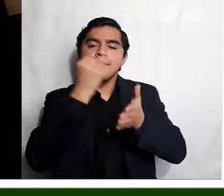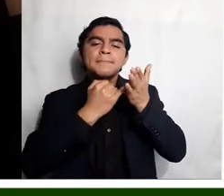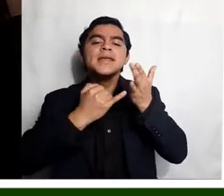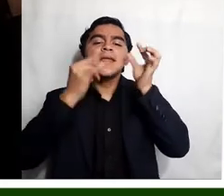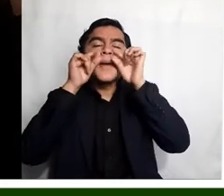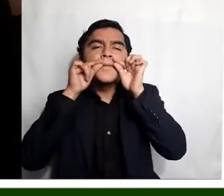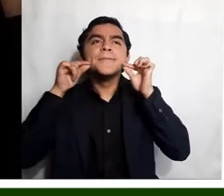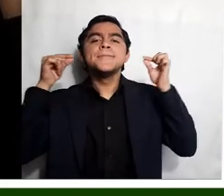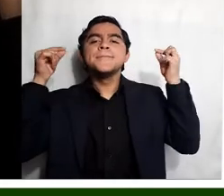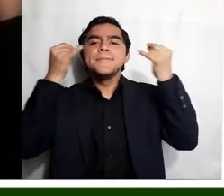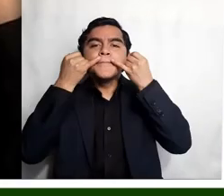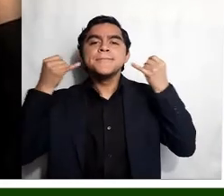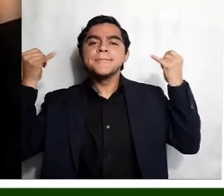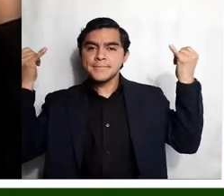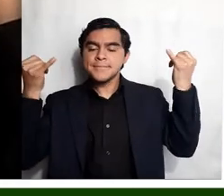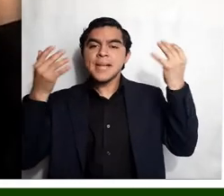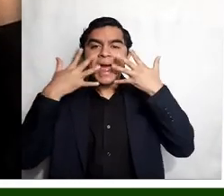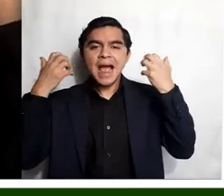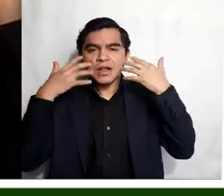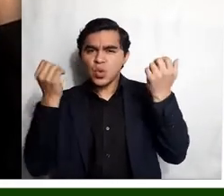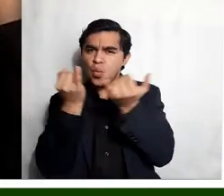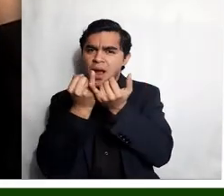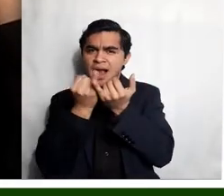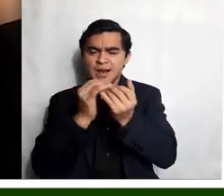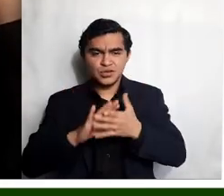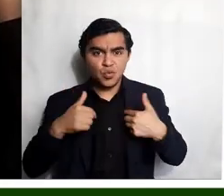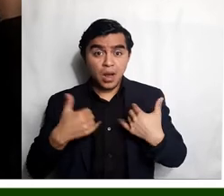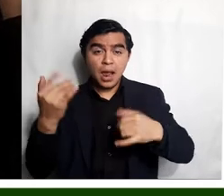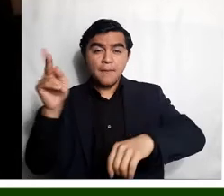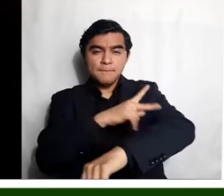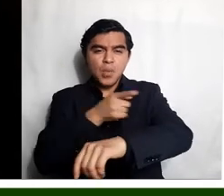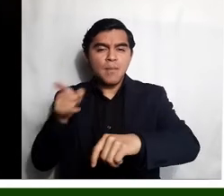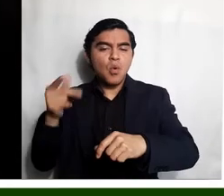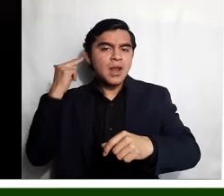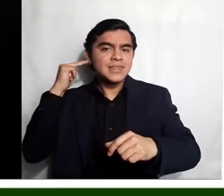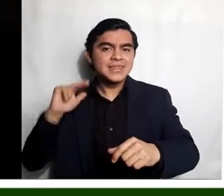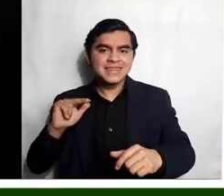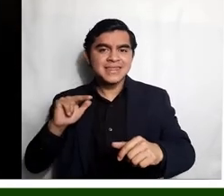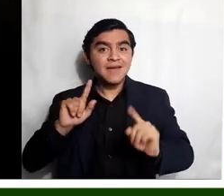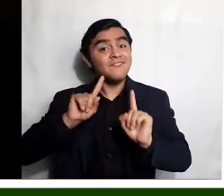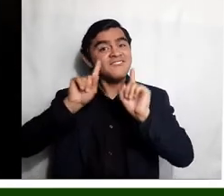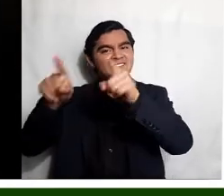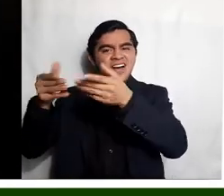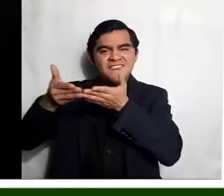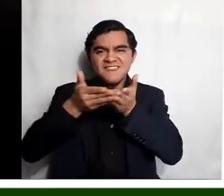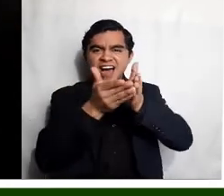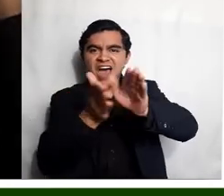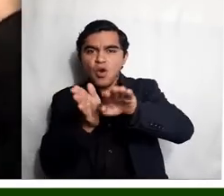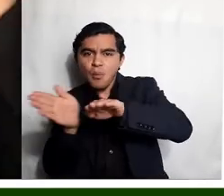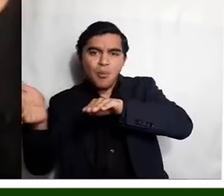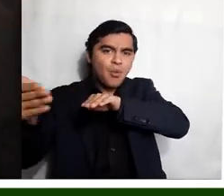gato. este día traje un poema que tiene que ver con una niña, ¿verdad? Que está en un puerto.